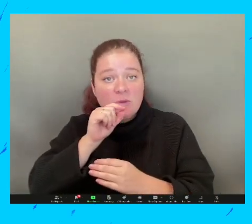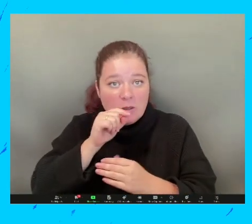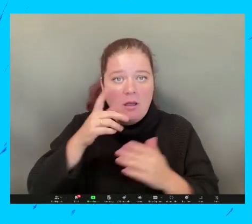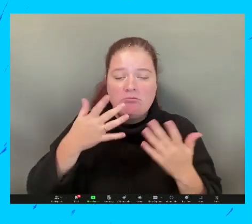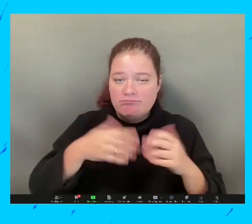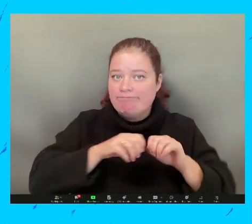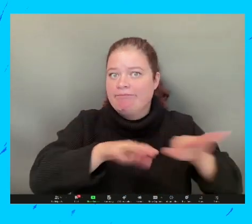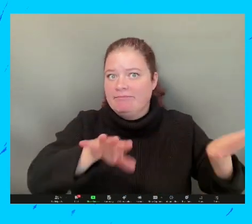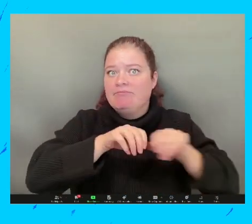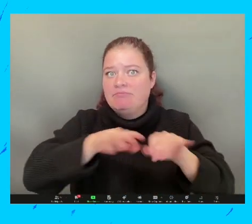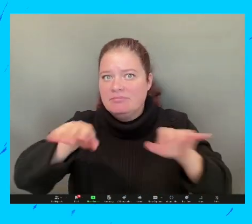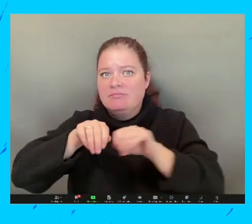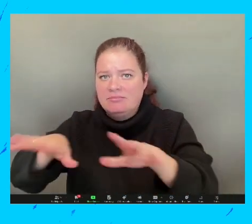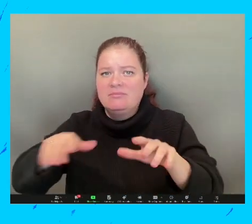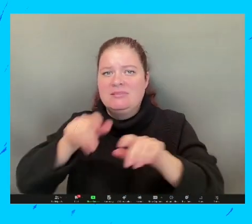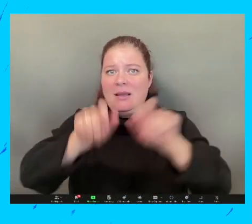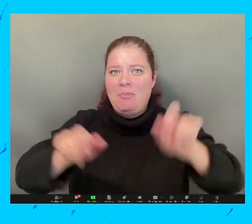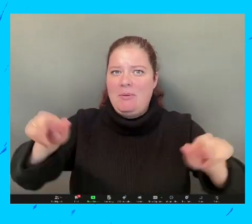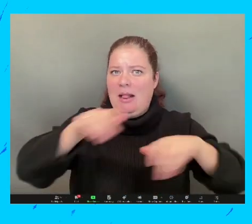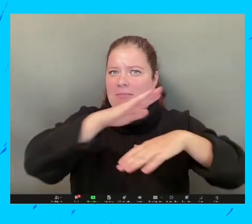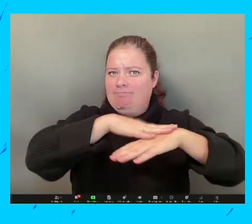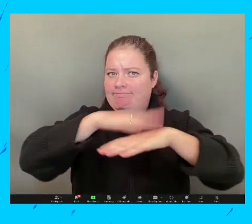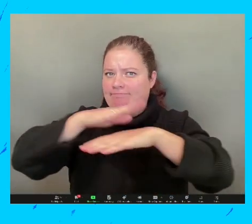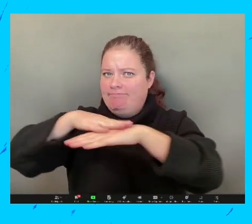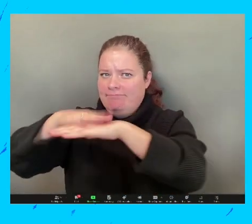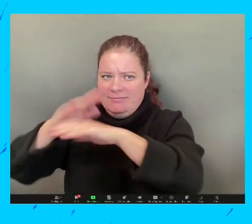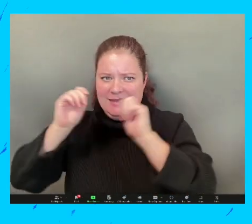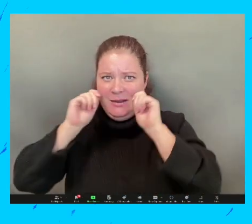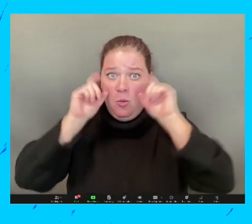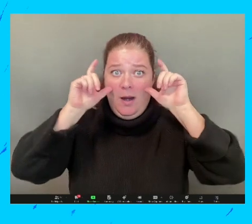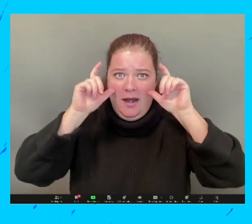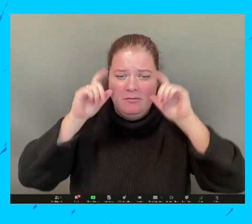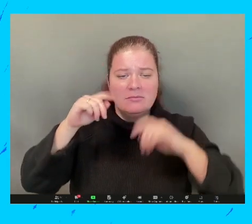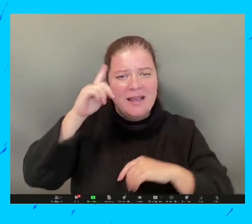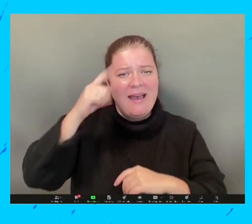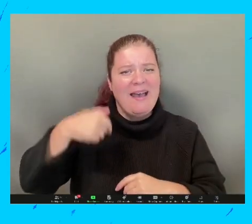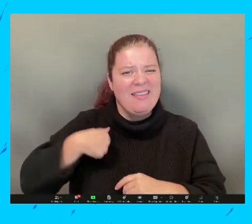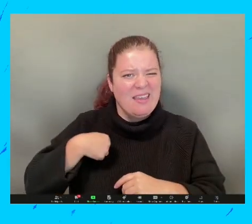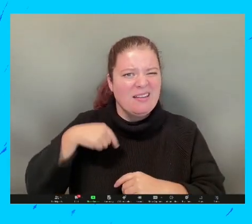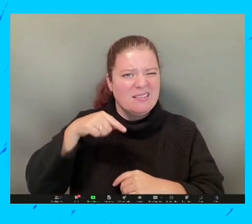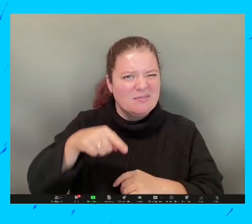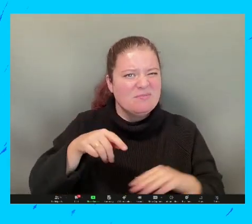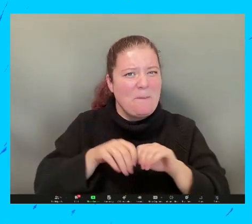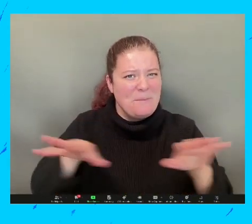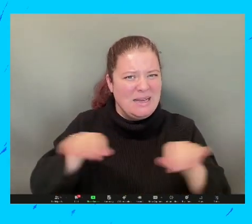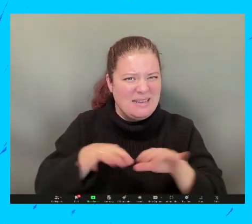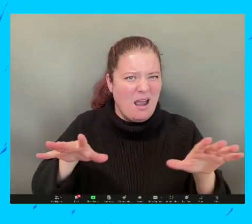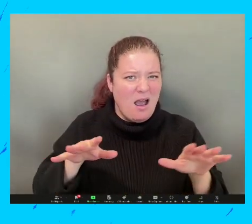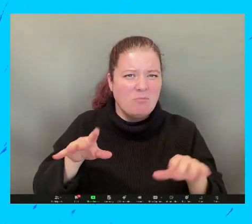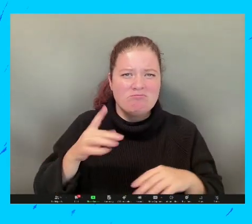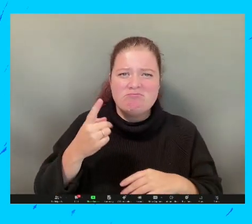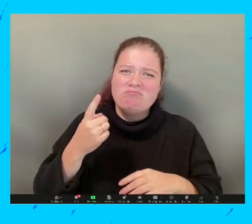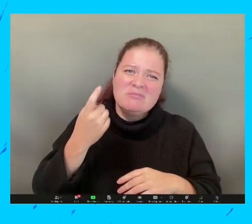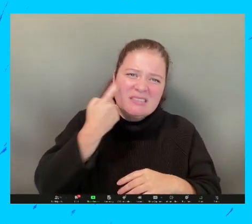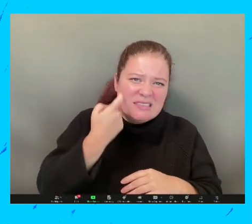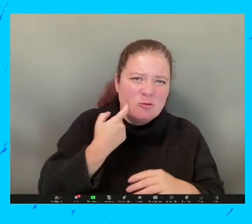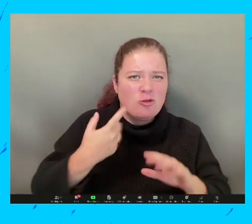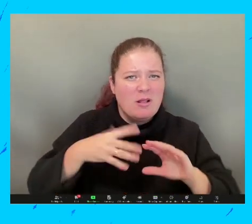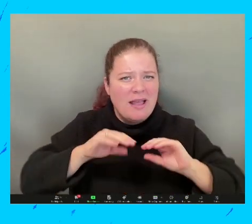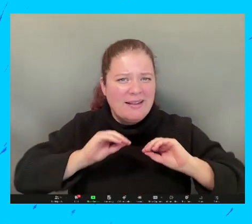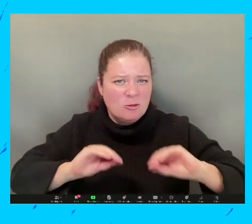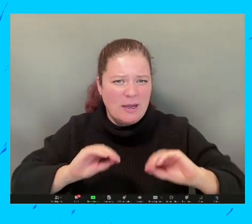me... Ayudarnos a diseminar este conocimiento. Yo creo que